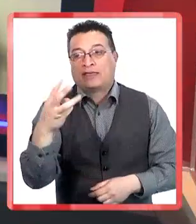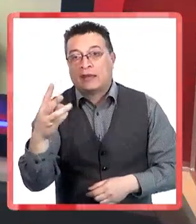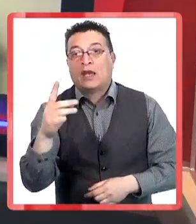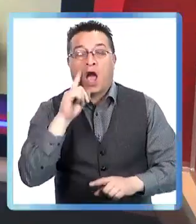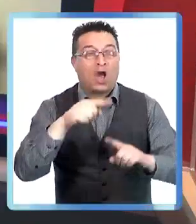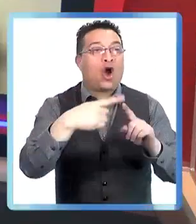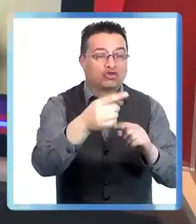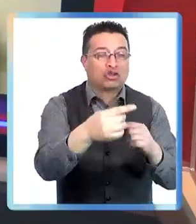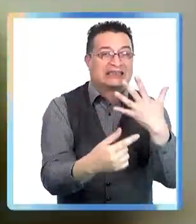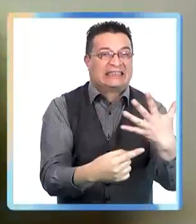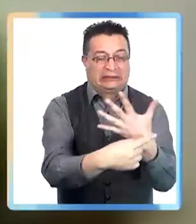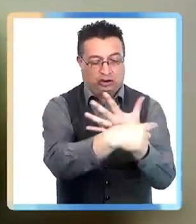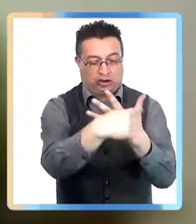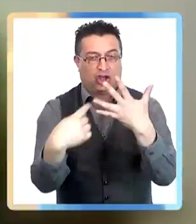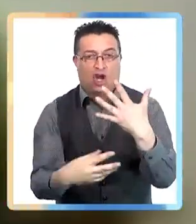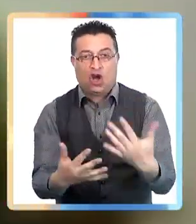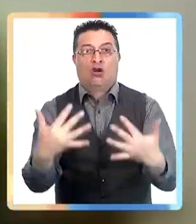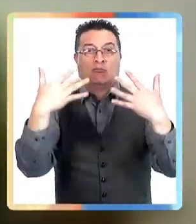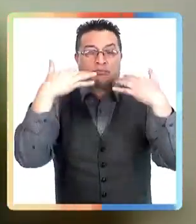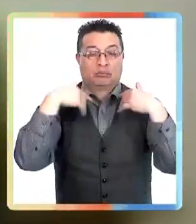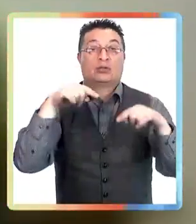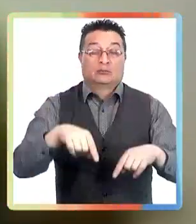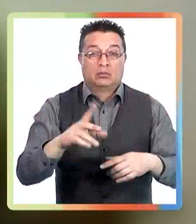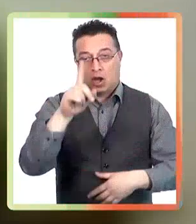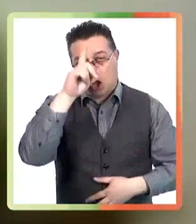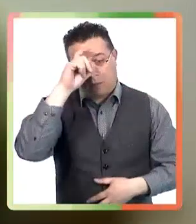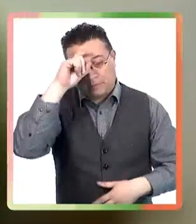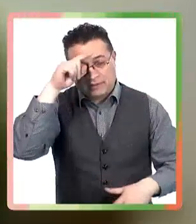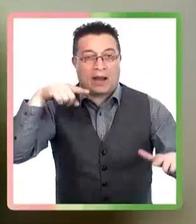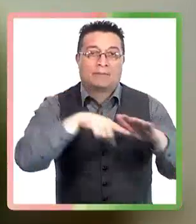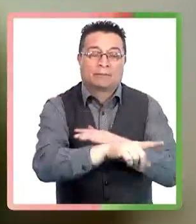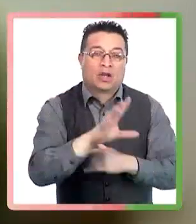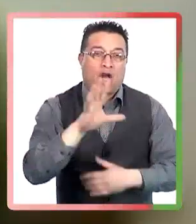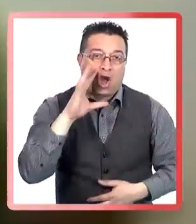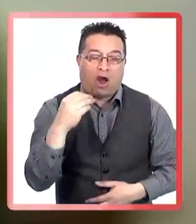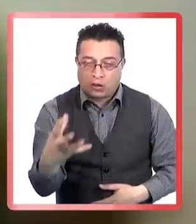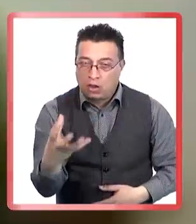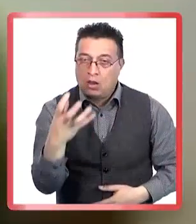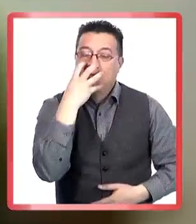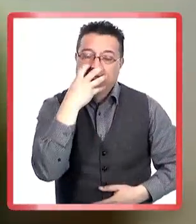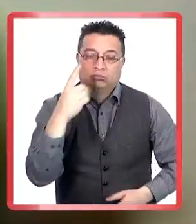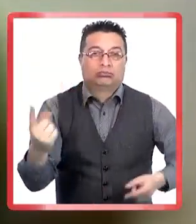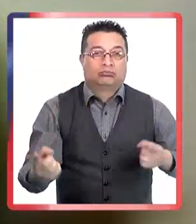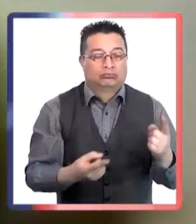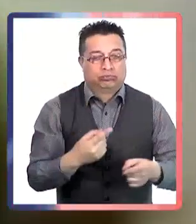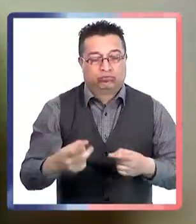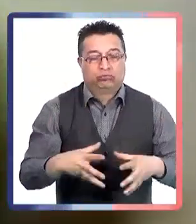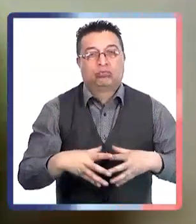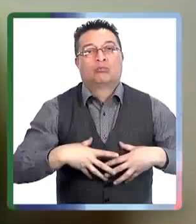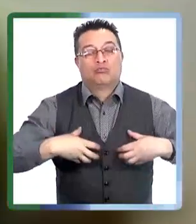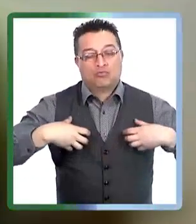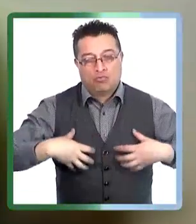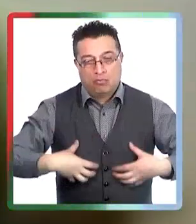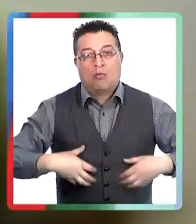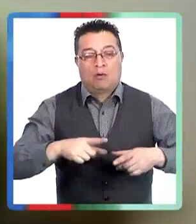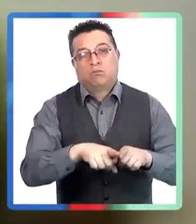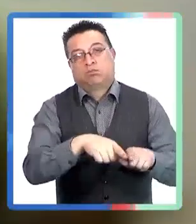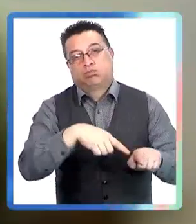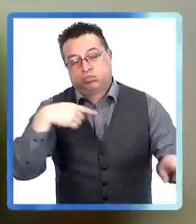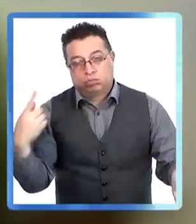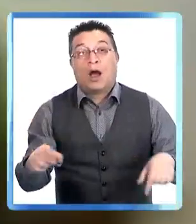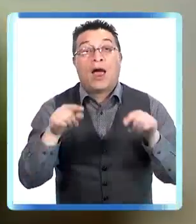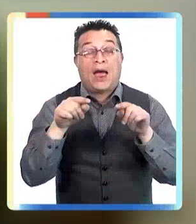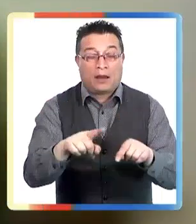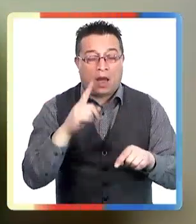Además que el examen muestra una foto del momento, no sabemos cuál fue primero, cuál fue después, pero uno va interpretando ahí y ese niño tuvo requerimientos